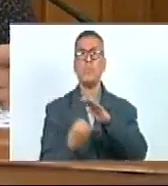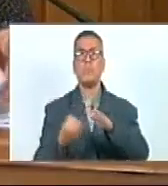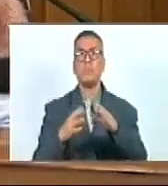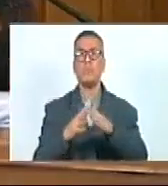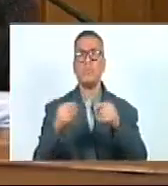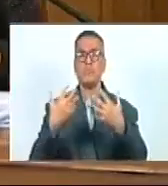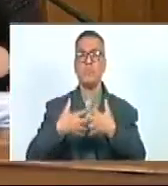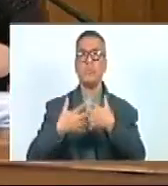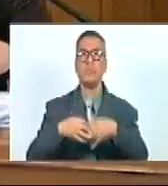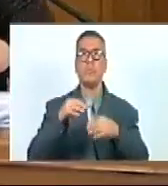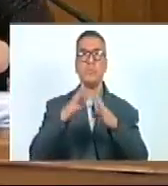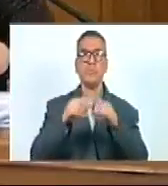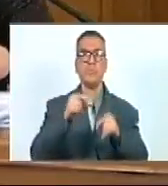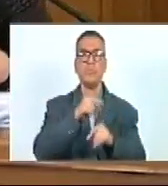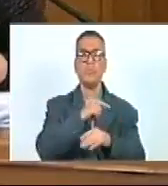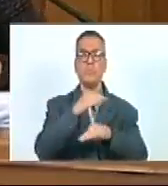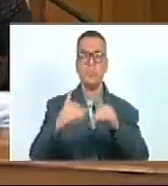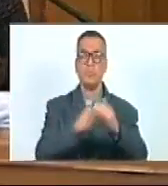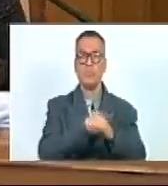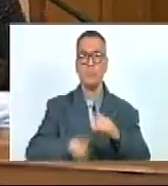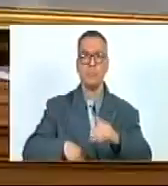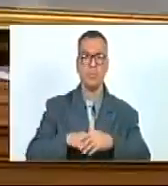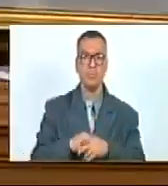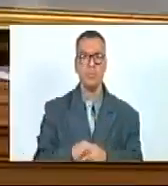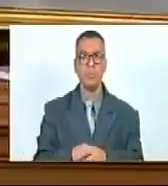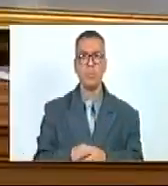empresa. Esto, señora vicepresidenta.